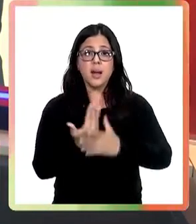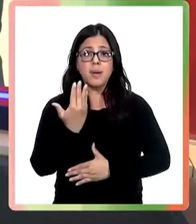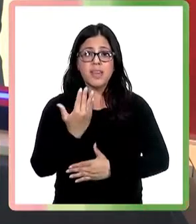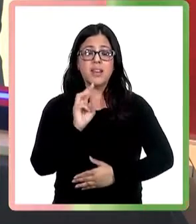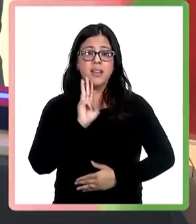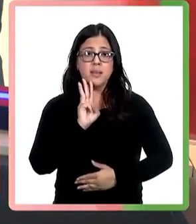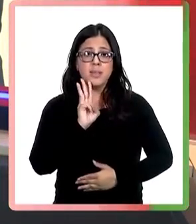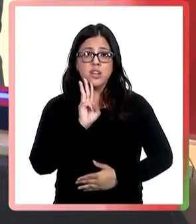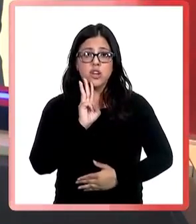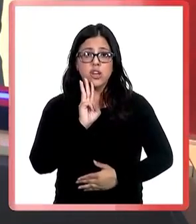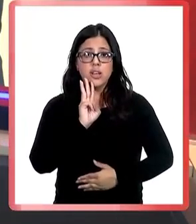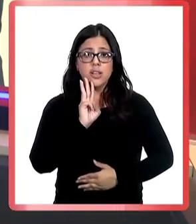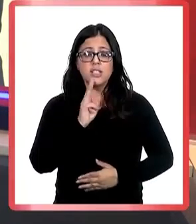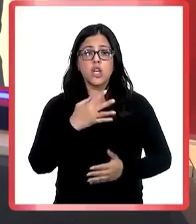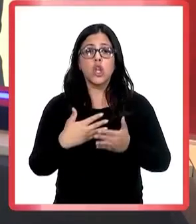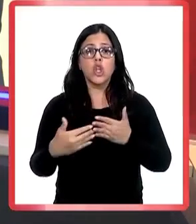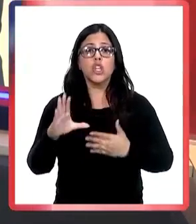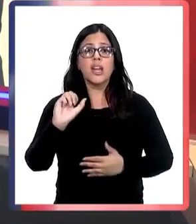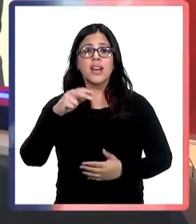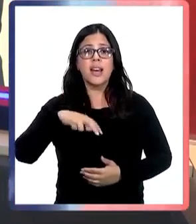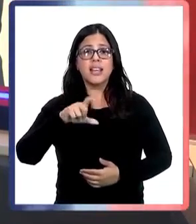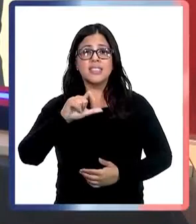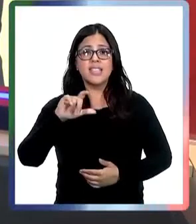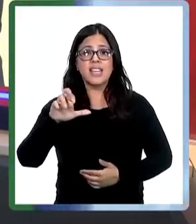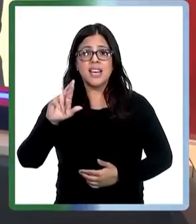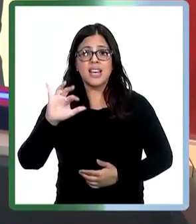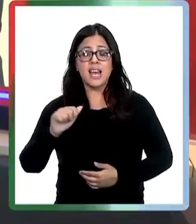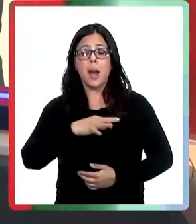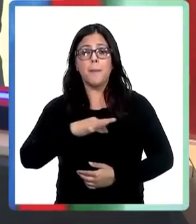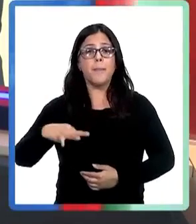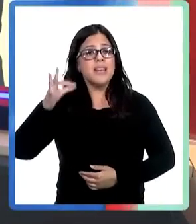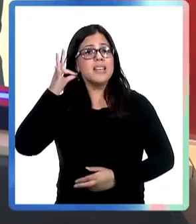siguiente informe, les damos la bienvenida a Portavoz Noticias.